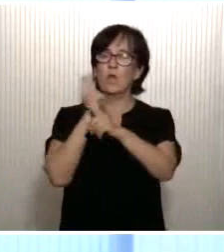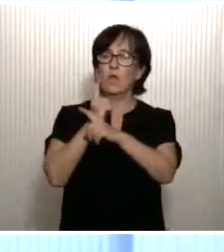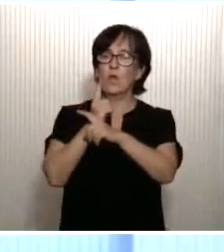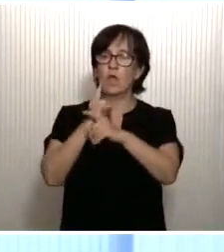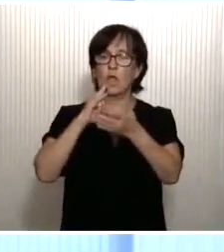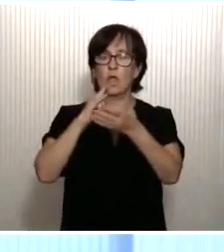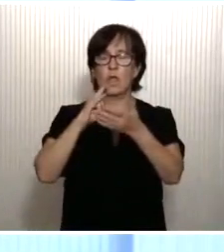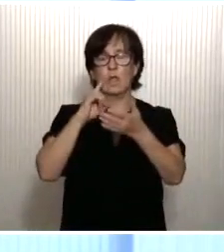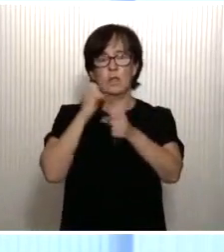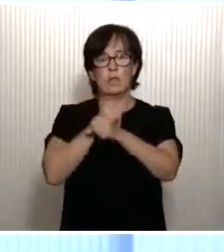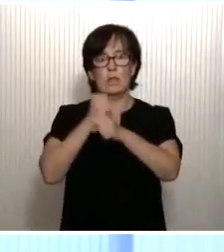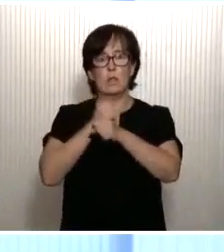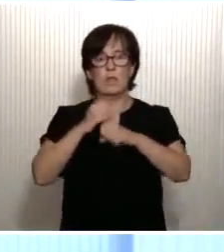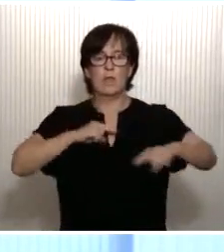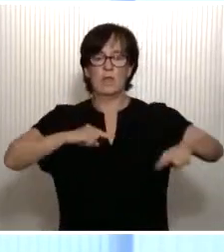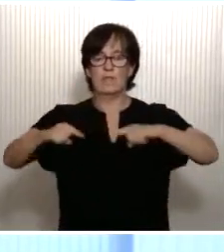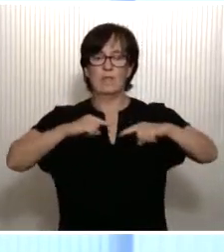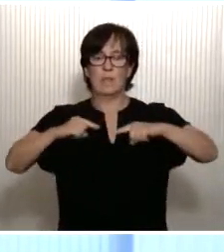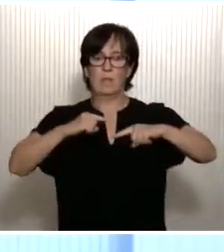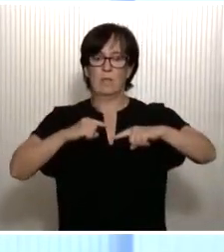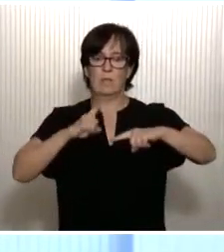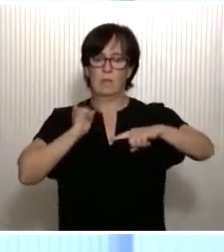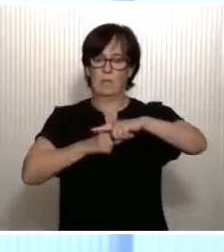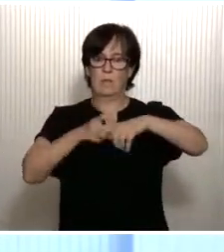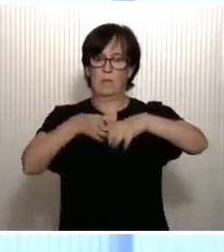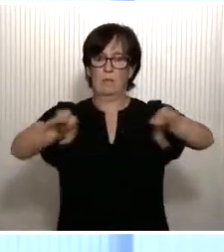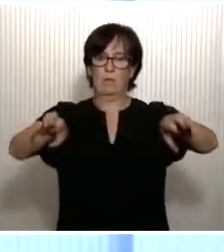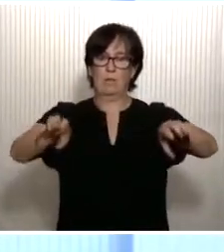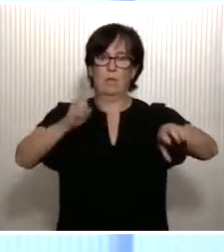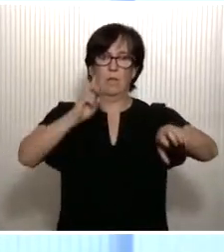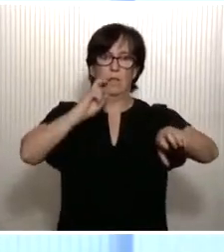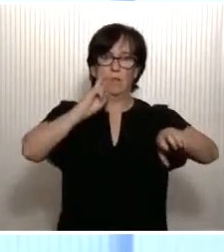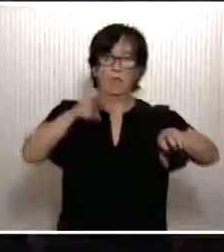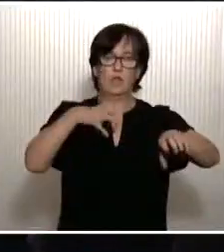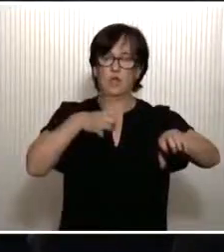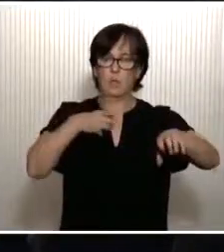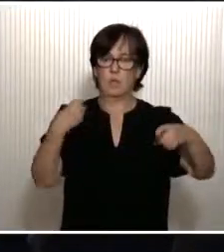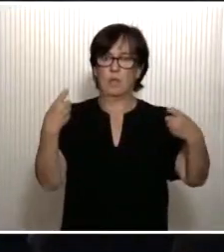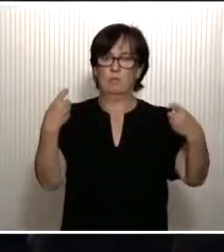o una empresa con una dirección dividida en dos mitades irreconciliables.